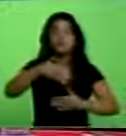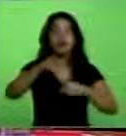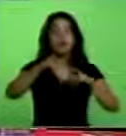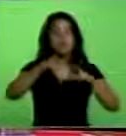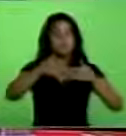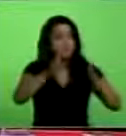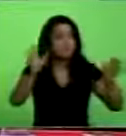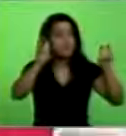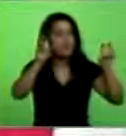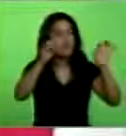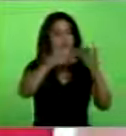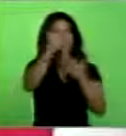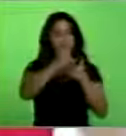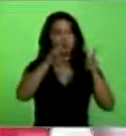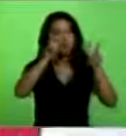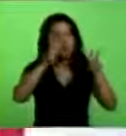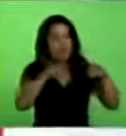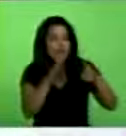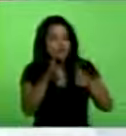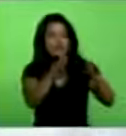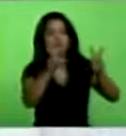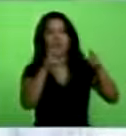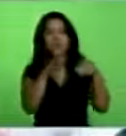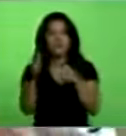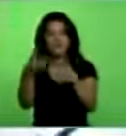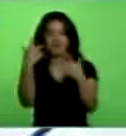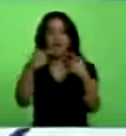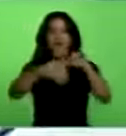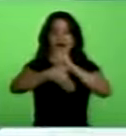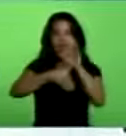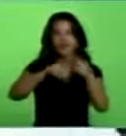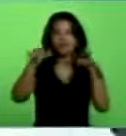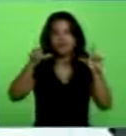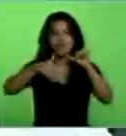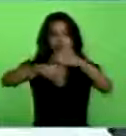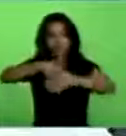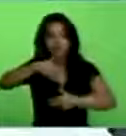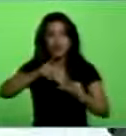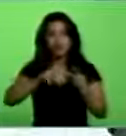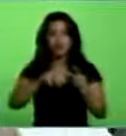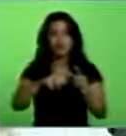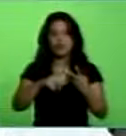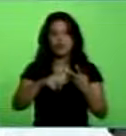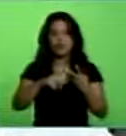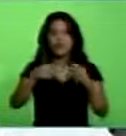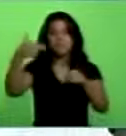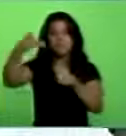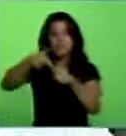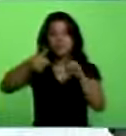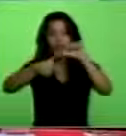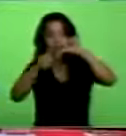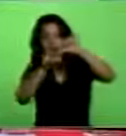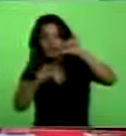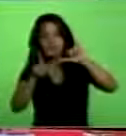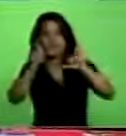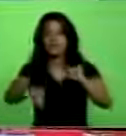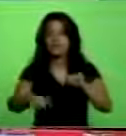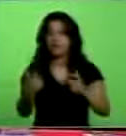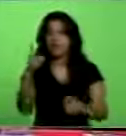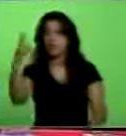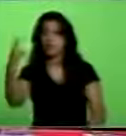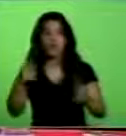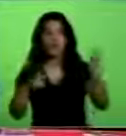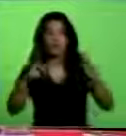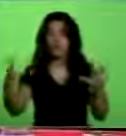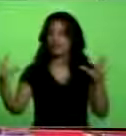nuevos caminos a la CELAT, al ALBA, a Petrocaribe, a Telesur, abrirle nuevos caminos a la hermandad del Uruguay y